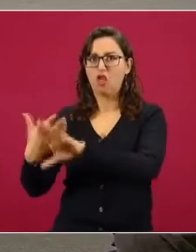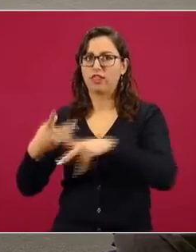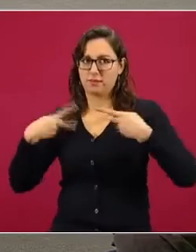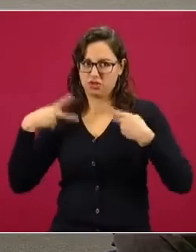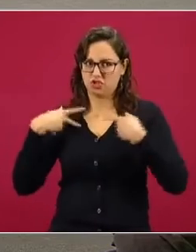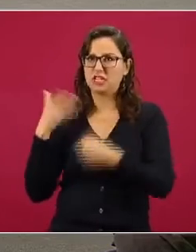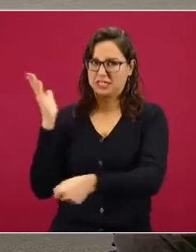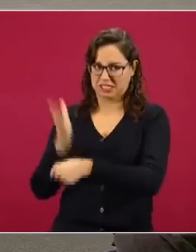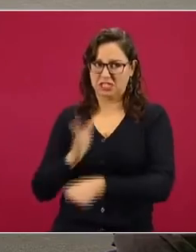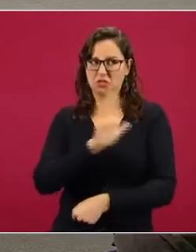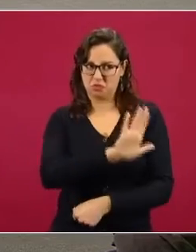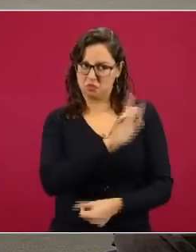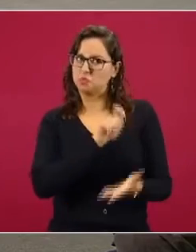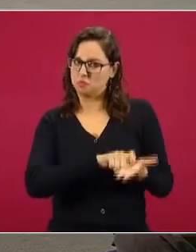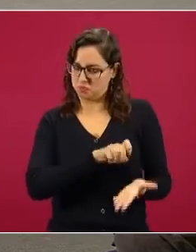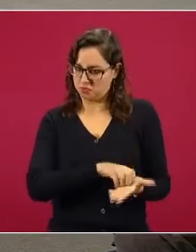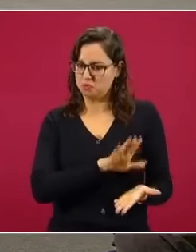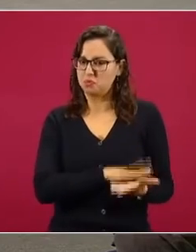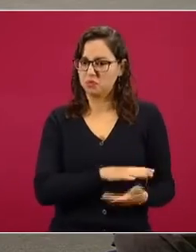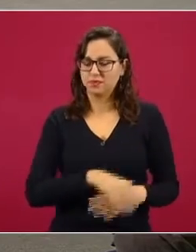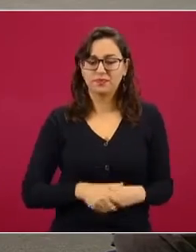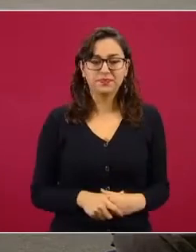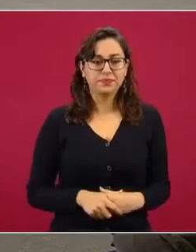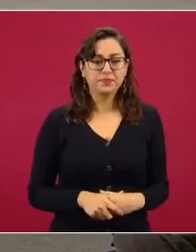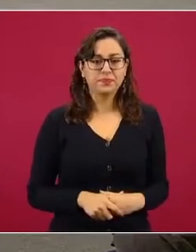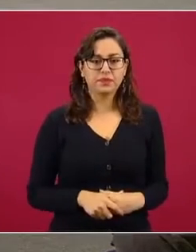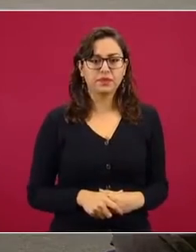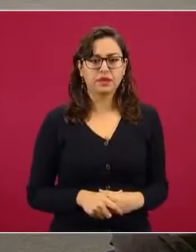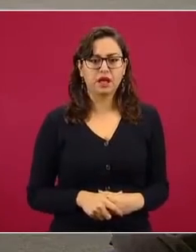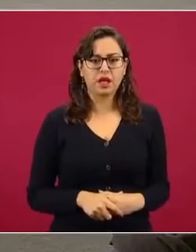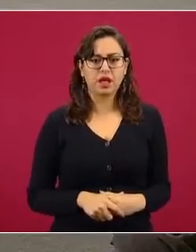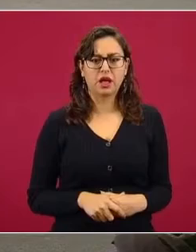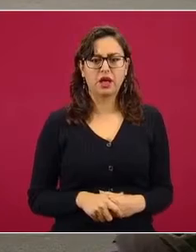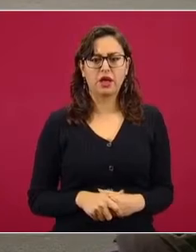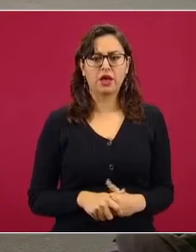La economía rebotó un 12 por ciento.